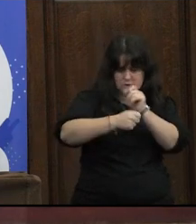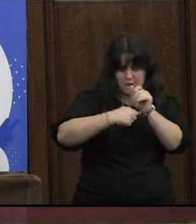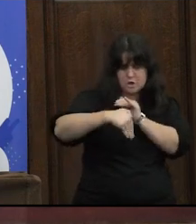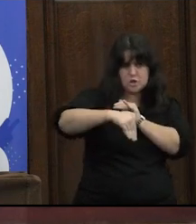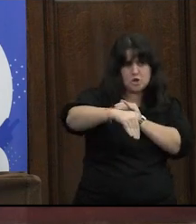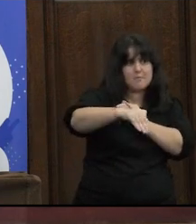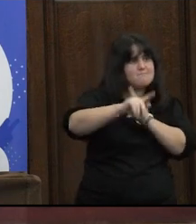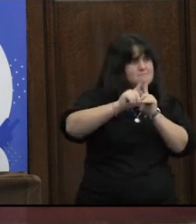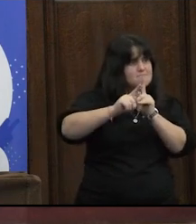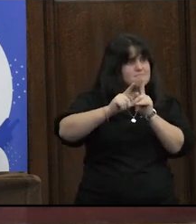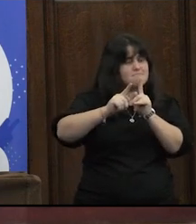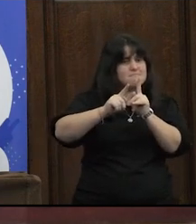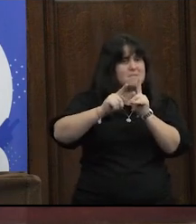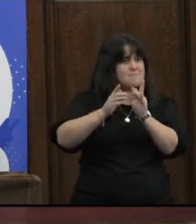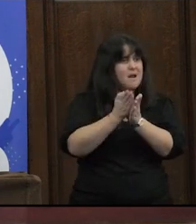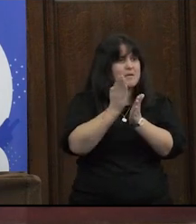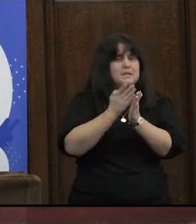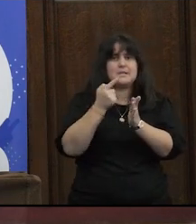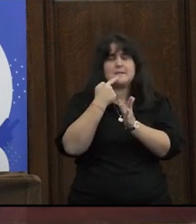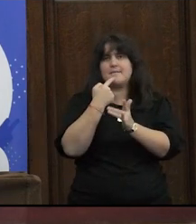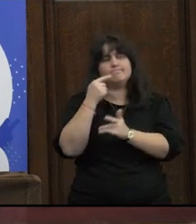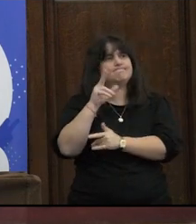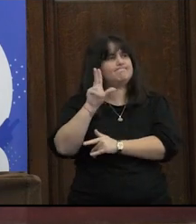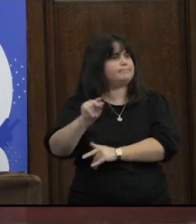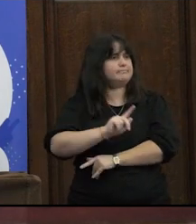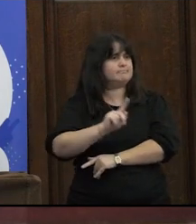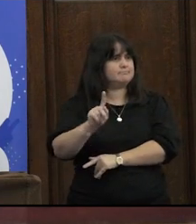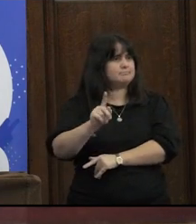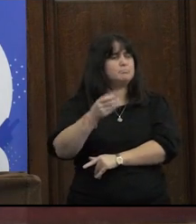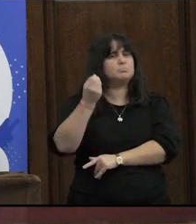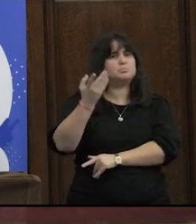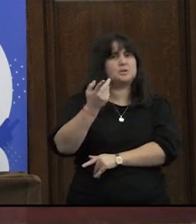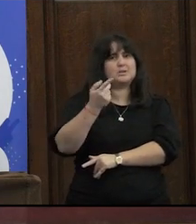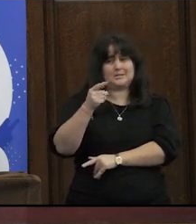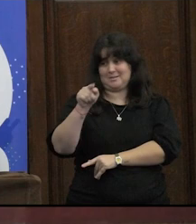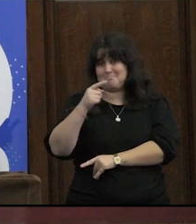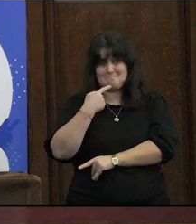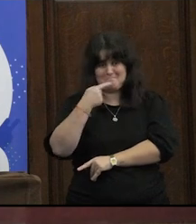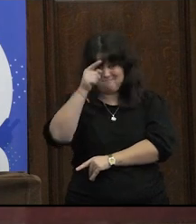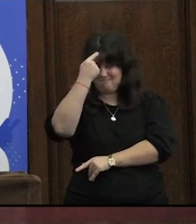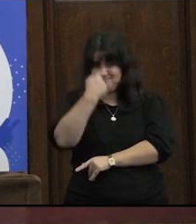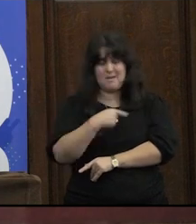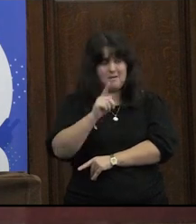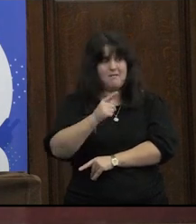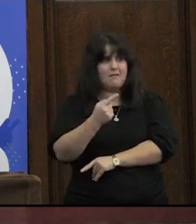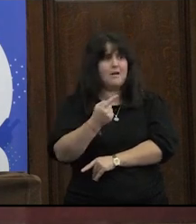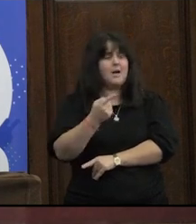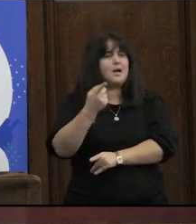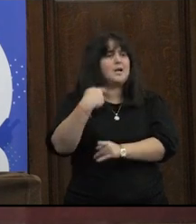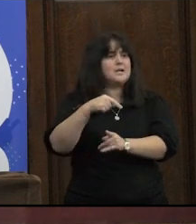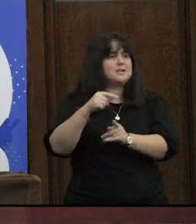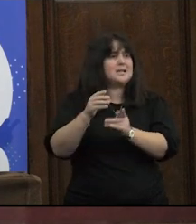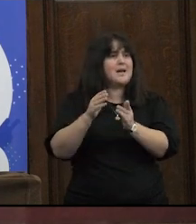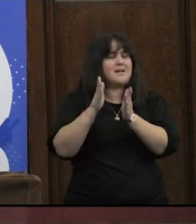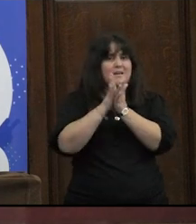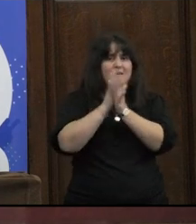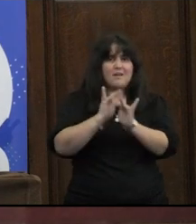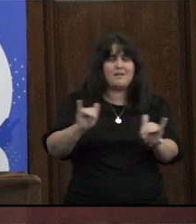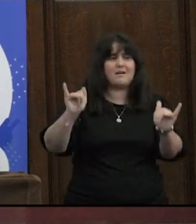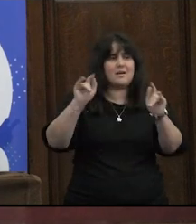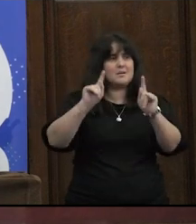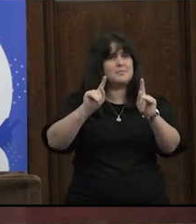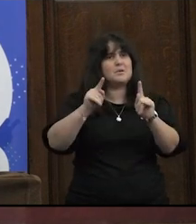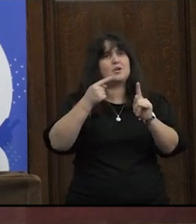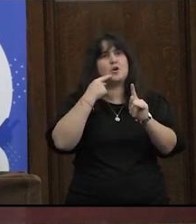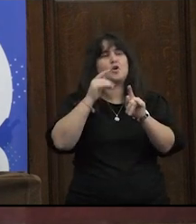en la misma revista ella renuncia a su teoría porque palabras de ella la industria editorial ha hecho de